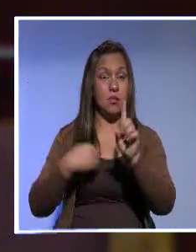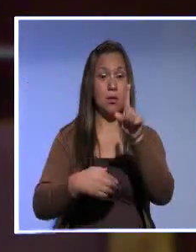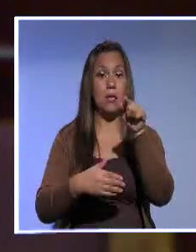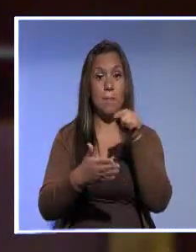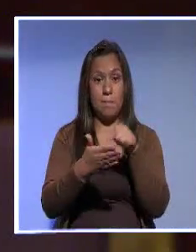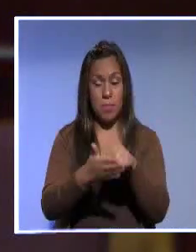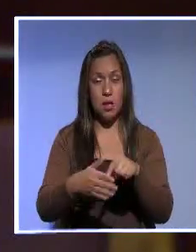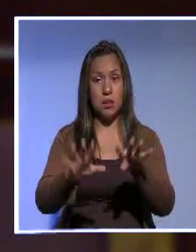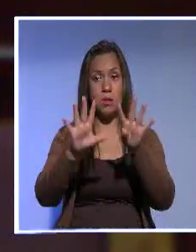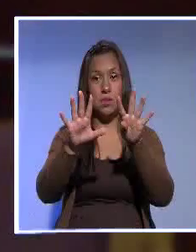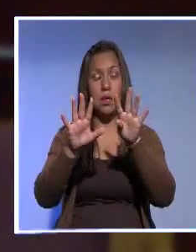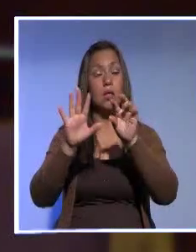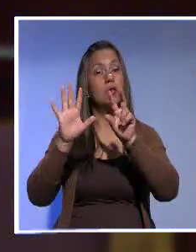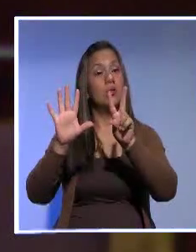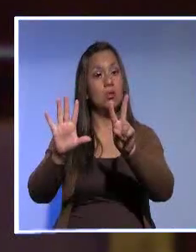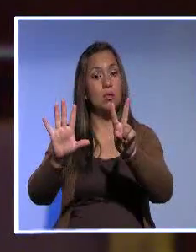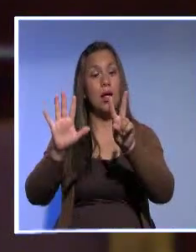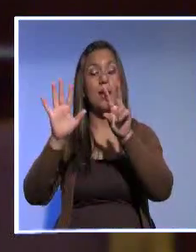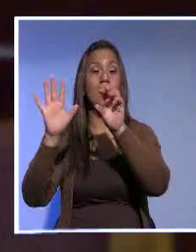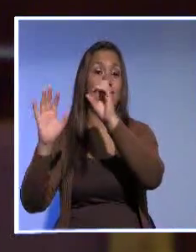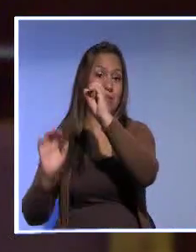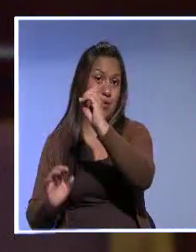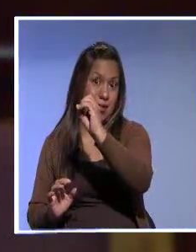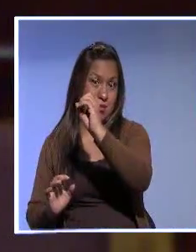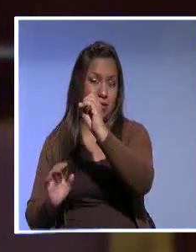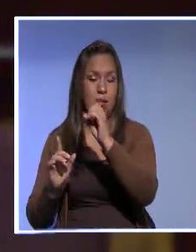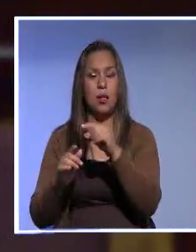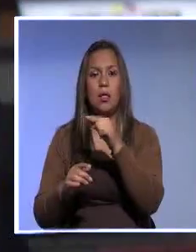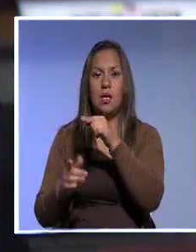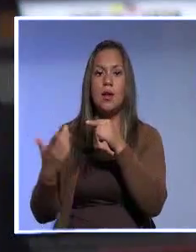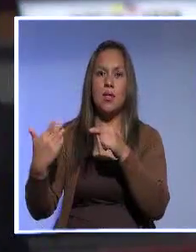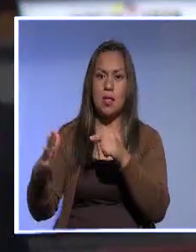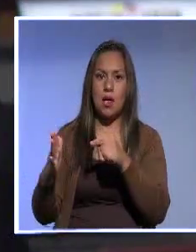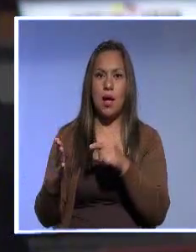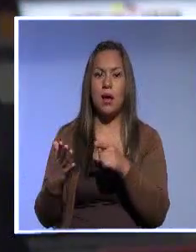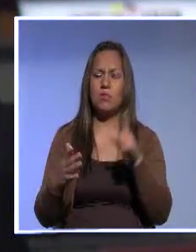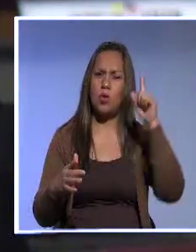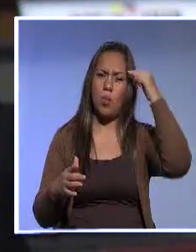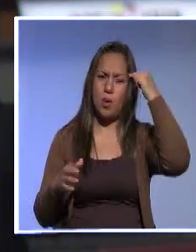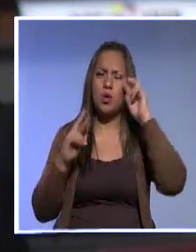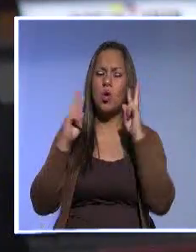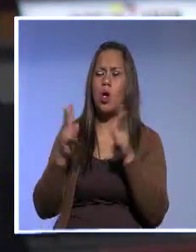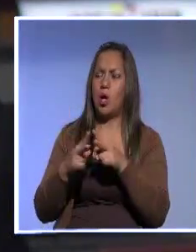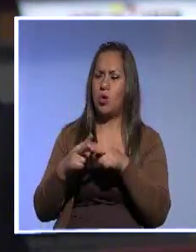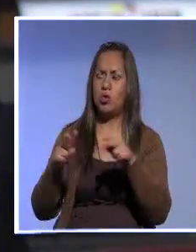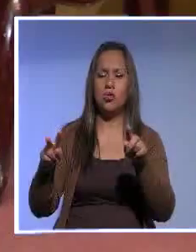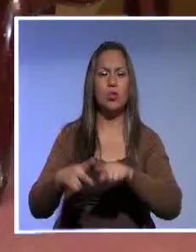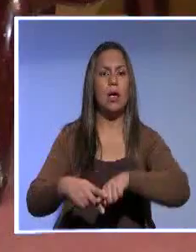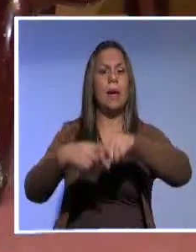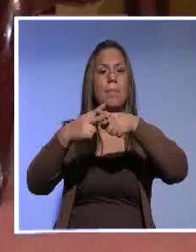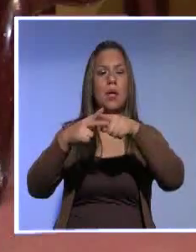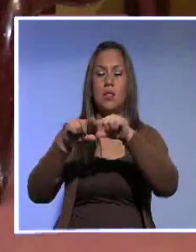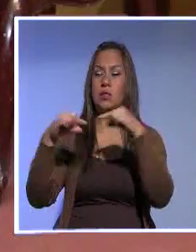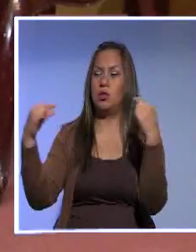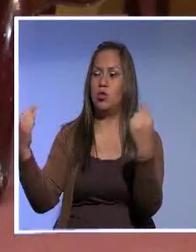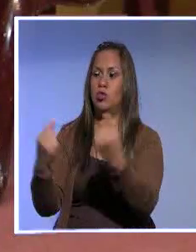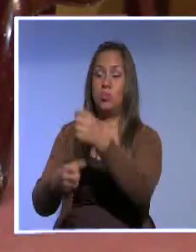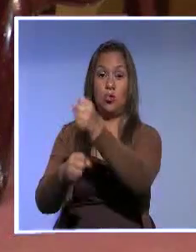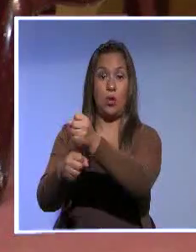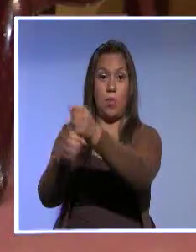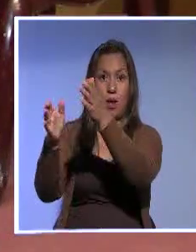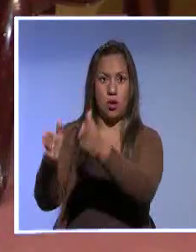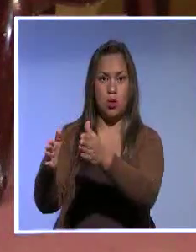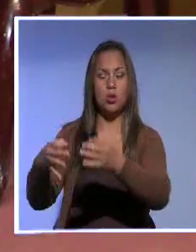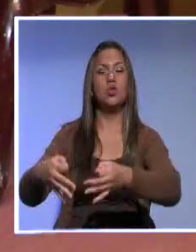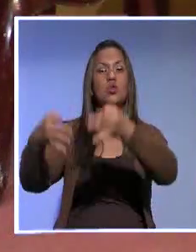estructuras del Estado, la sindicalización de los obreros. En los años 80 se avanzó ya hacia sectores